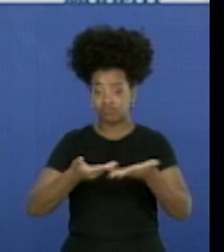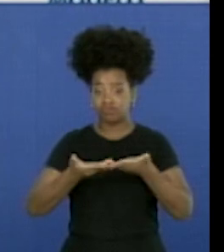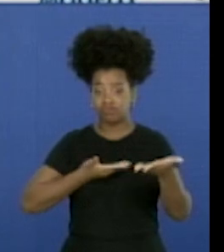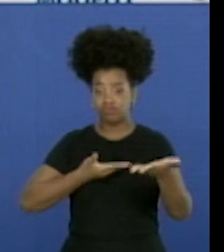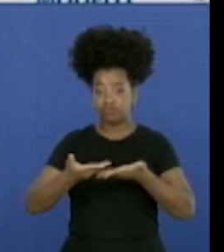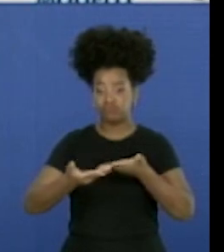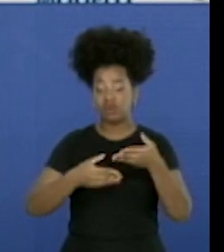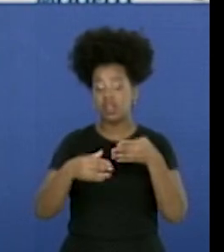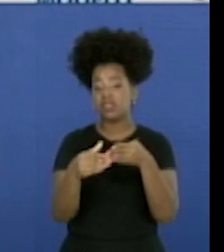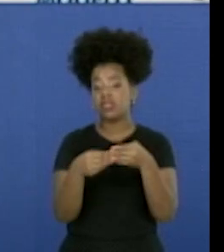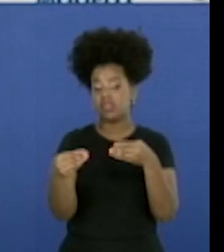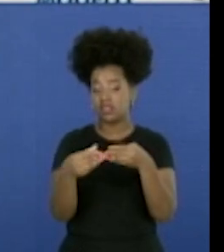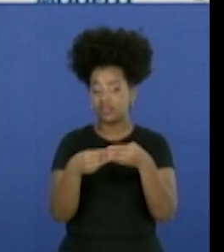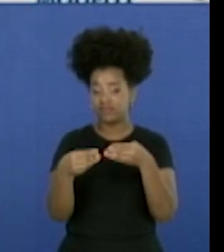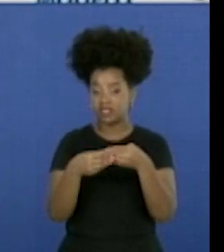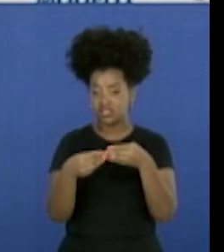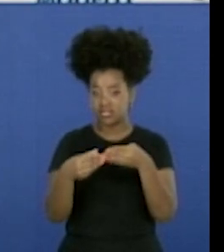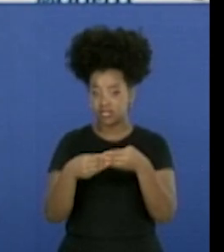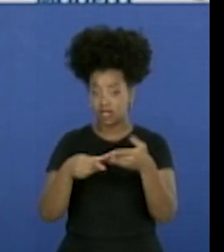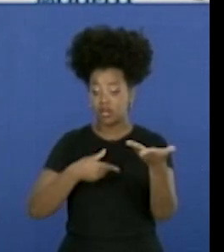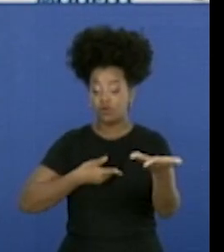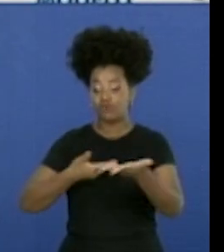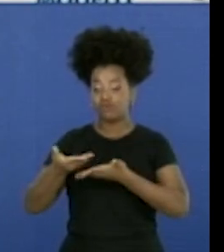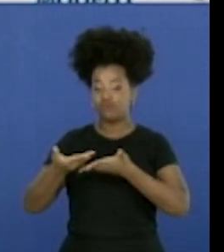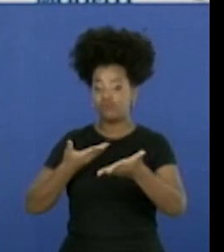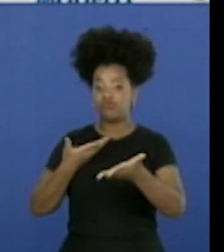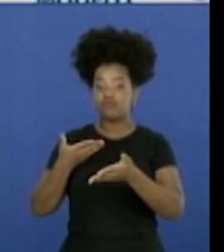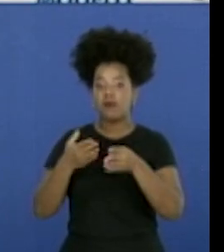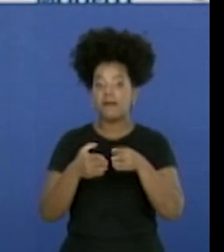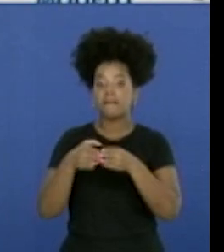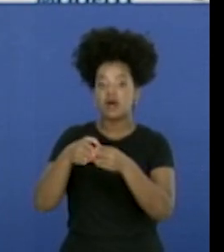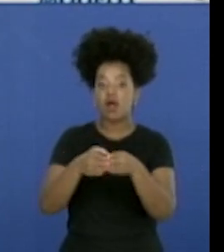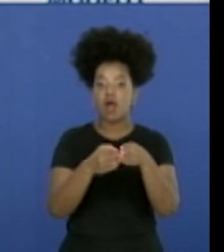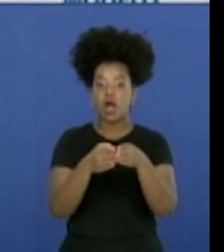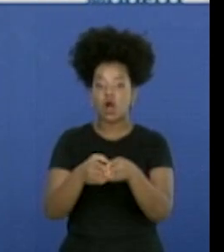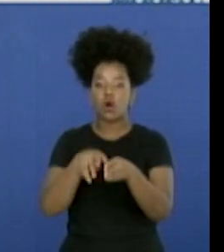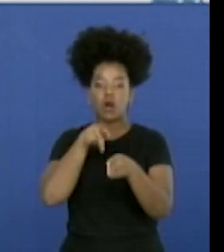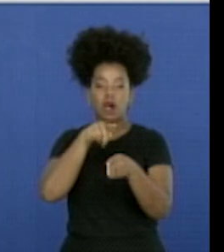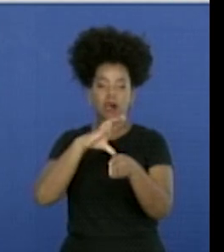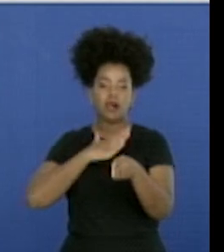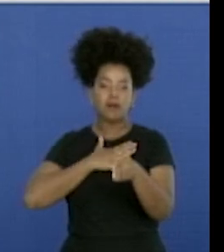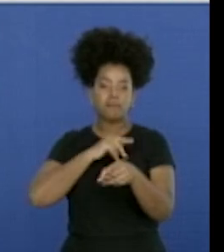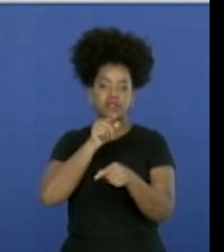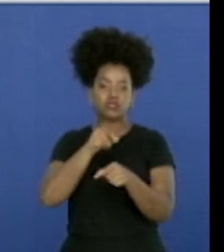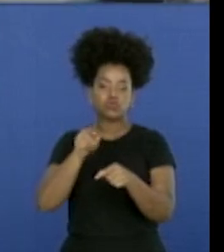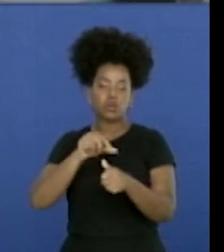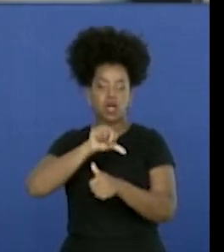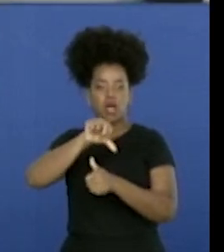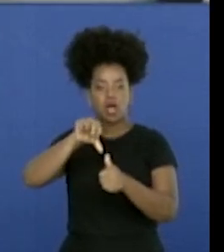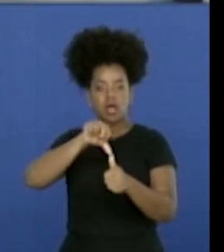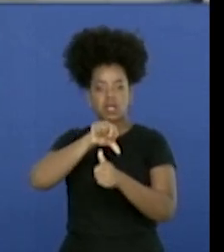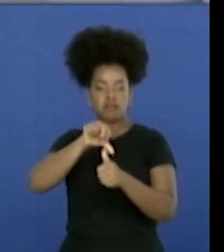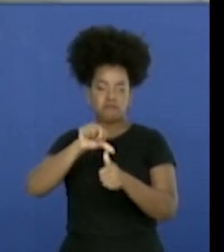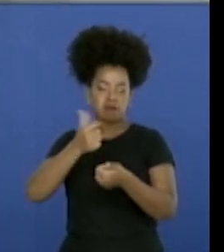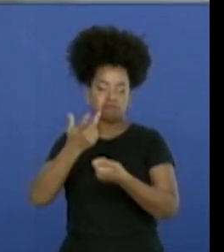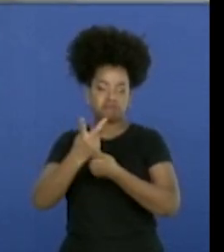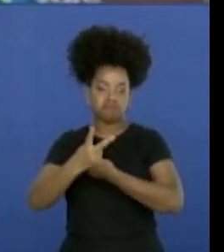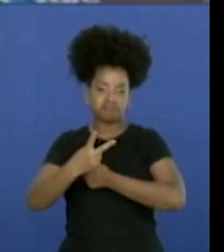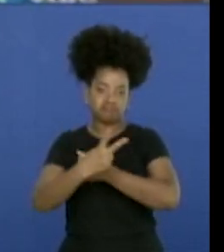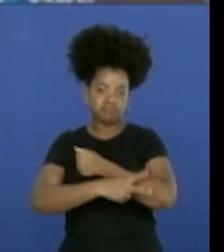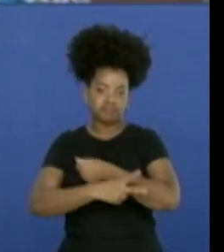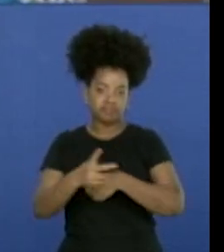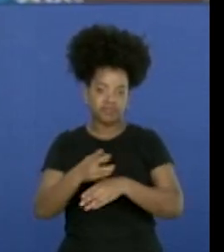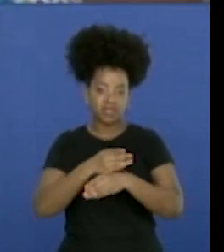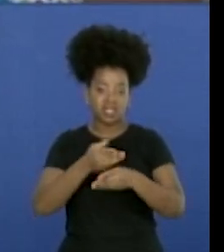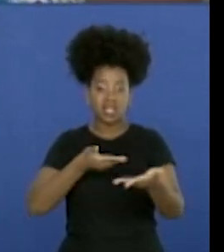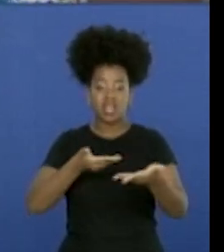serán en divisas y las exportaciones estarán dirigidas fundamentalmente a clientes de Centroamérica y el Caribe. El porcentaje dedicado al